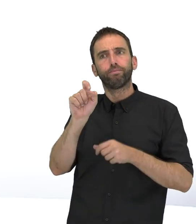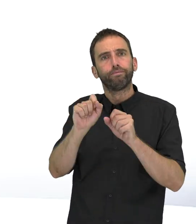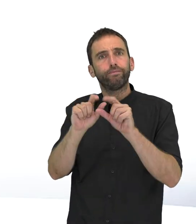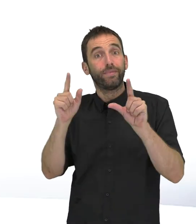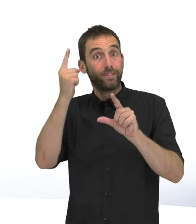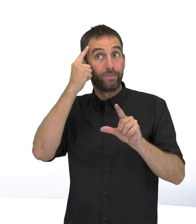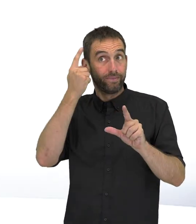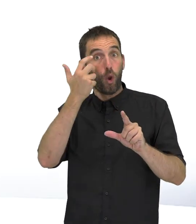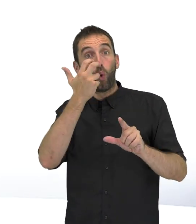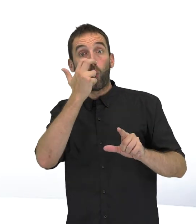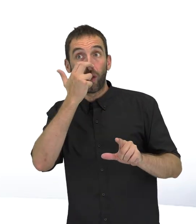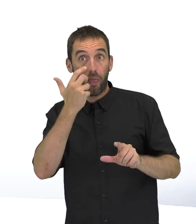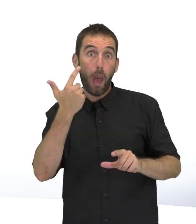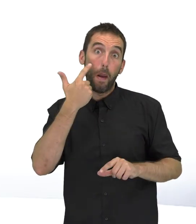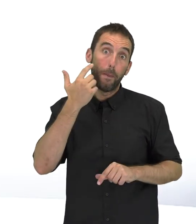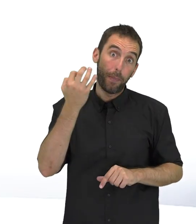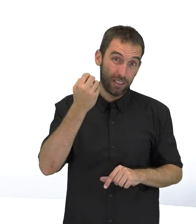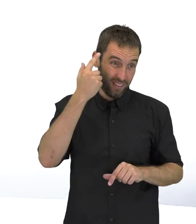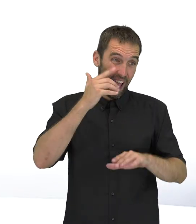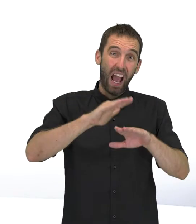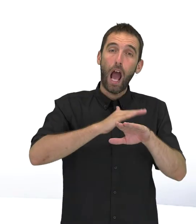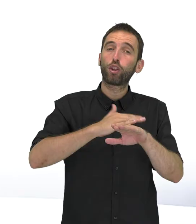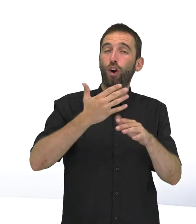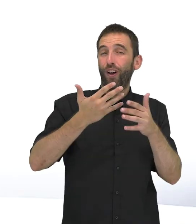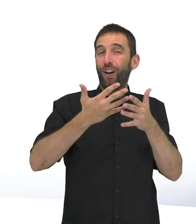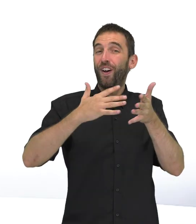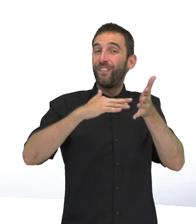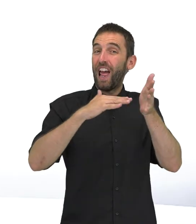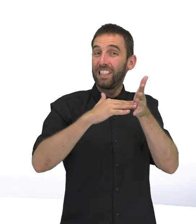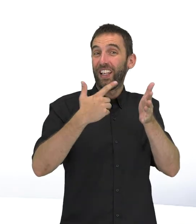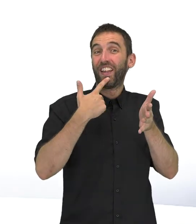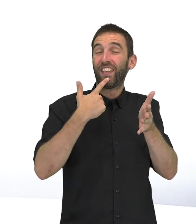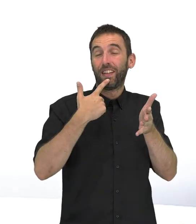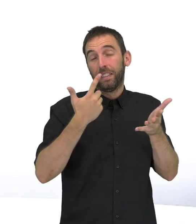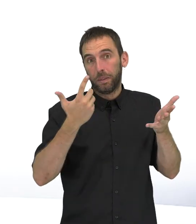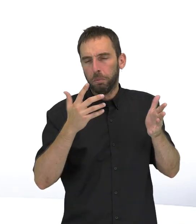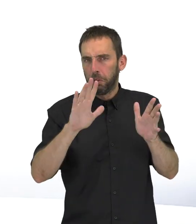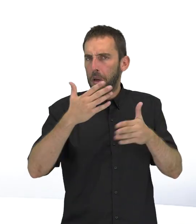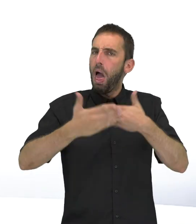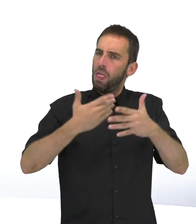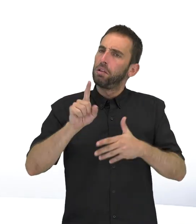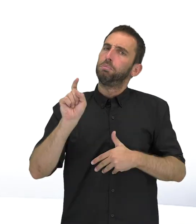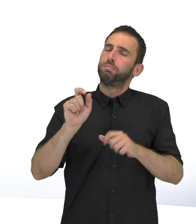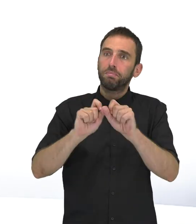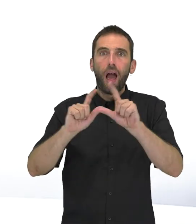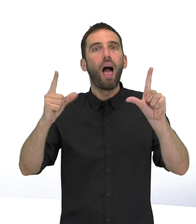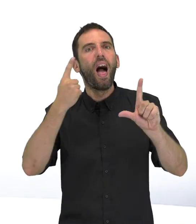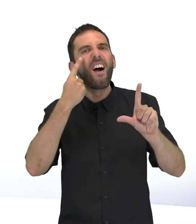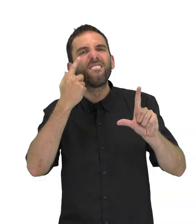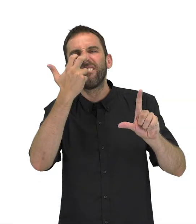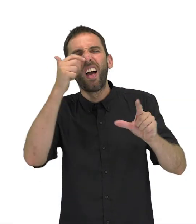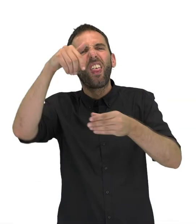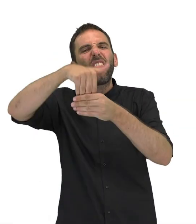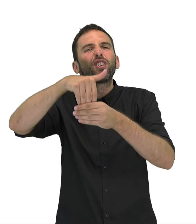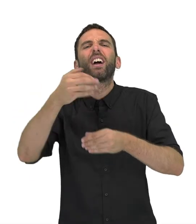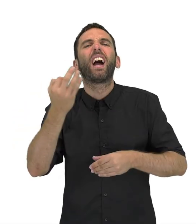ya sabéis lo que le pasó al gato con esto de la curiosidad, pero bueno, adelante. Si abrimos un fichero de subtítulos para ver qué contiene,